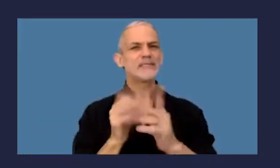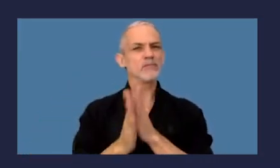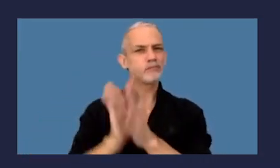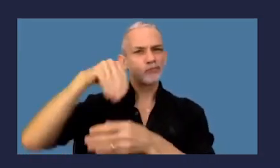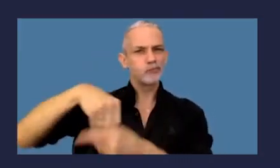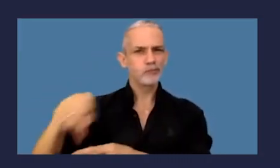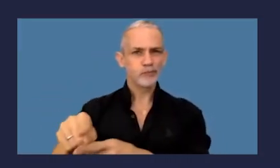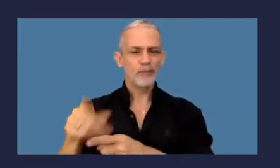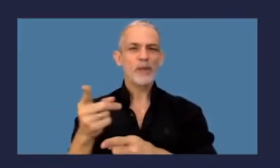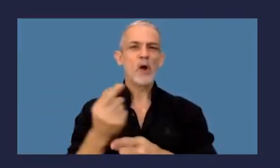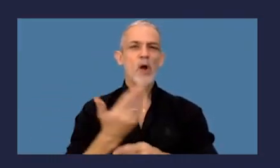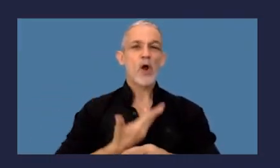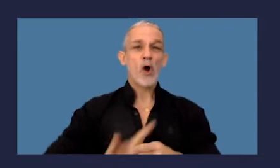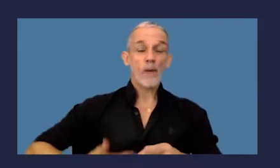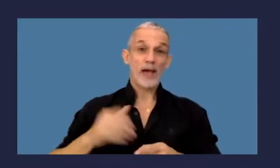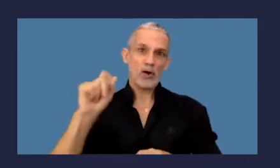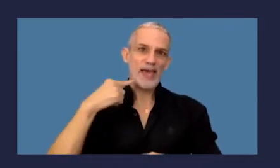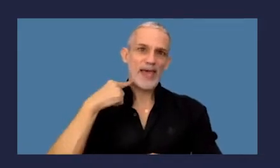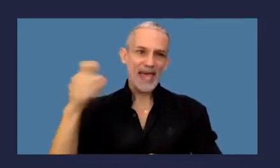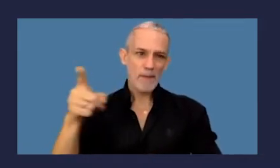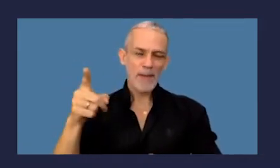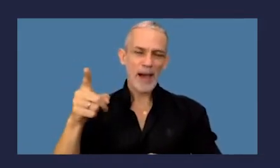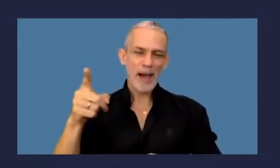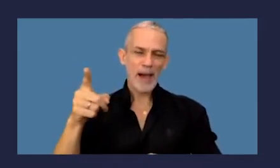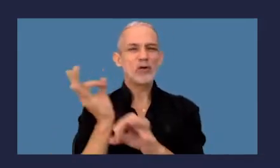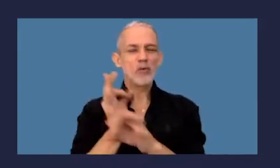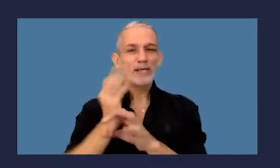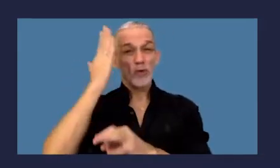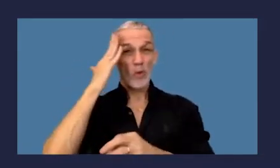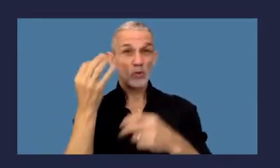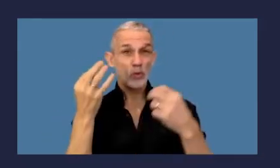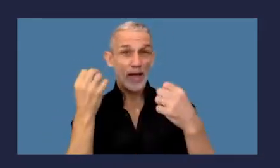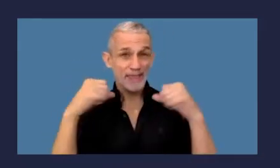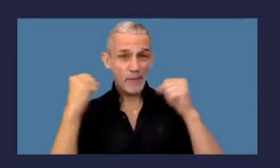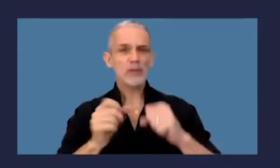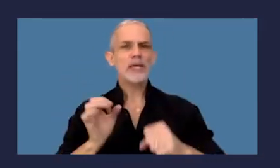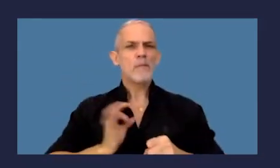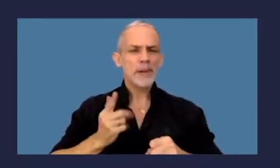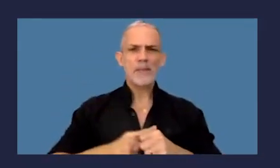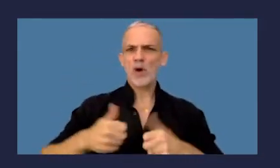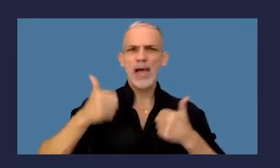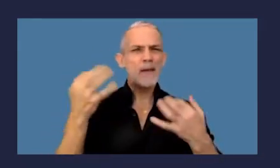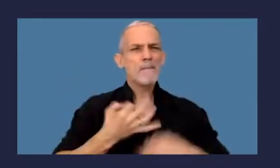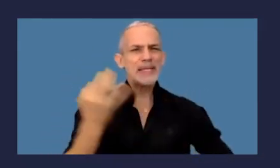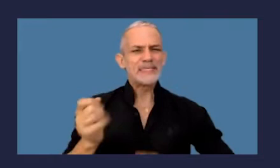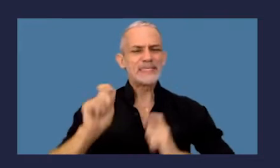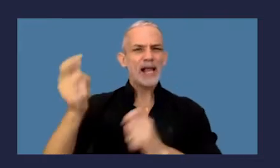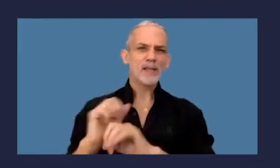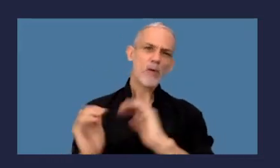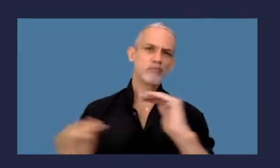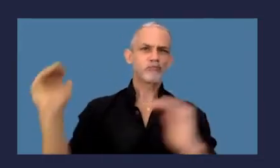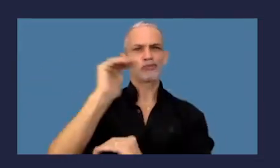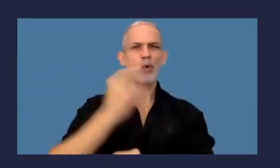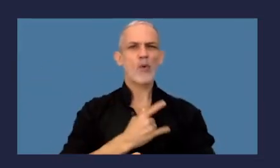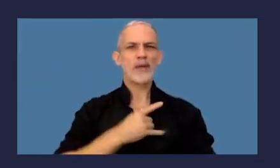Exbecaria por el Gobierno de España, Ministerio de Educación, Cultura y Deporte, premio extraordinario de doctorado